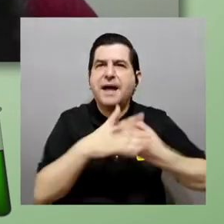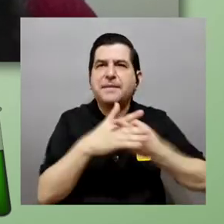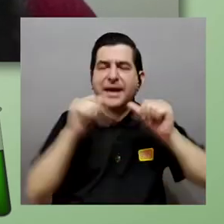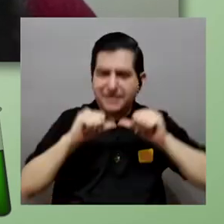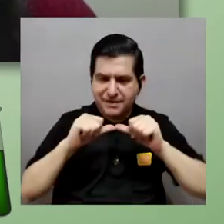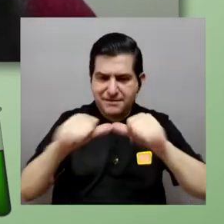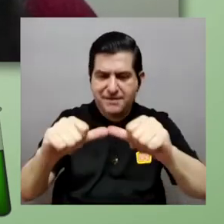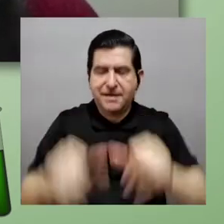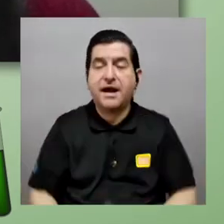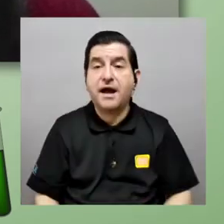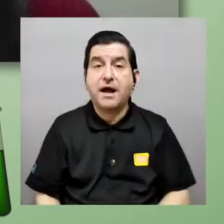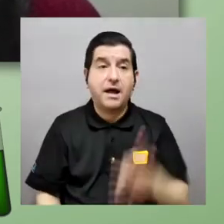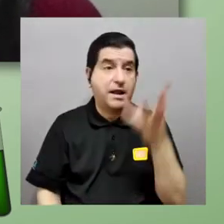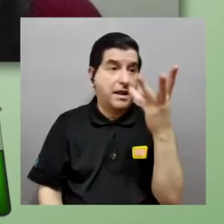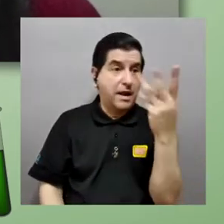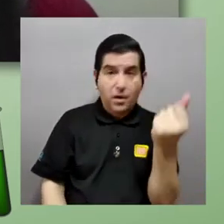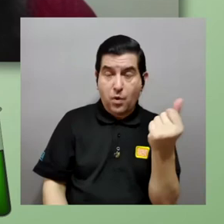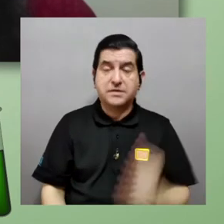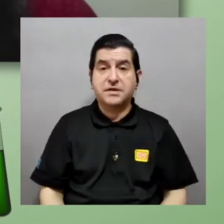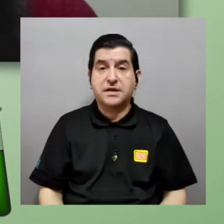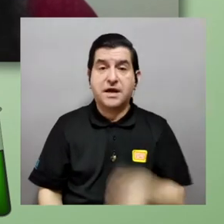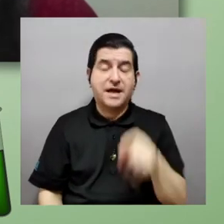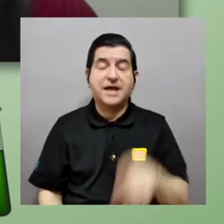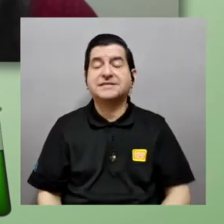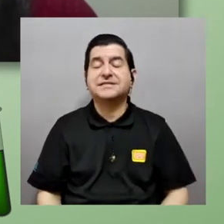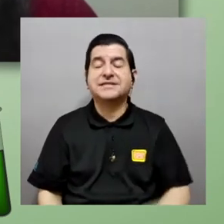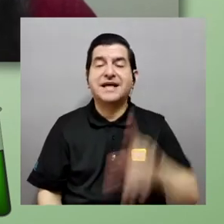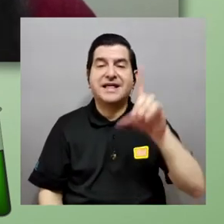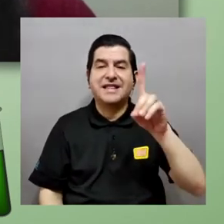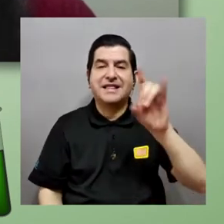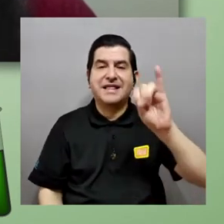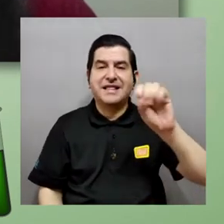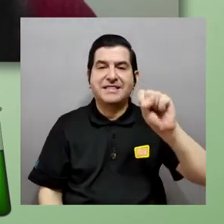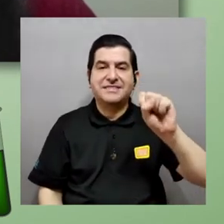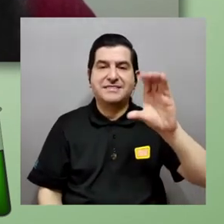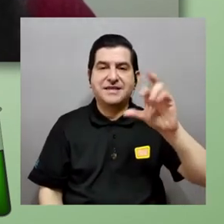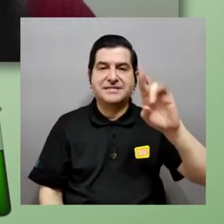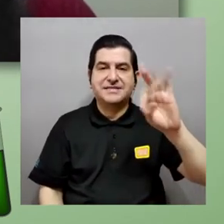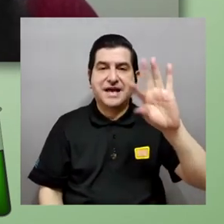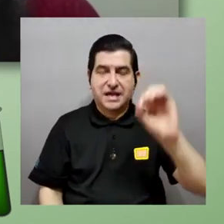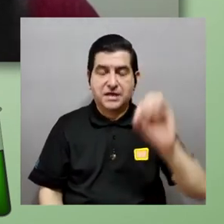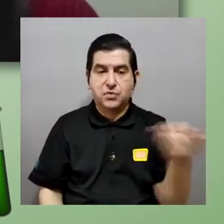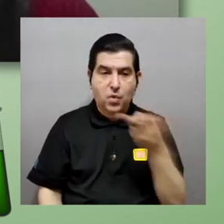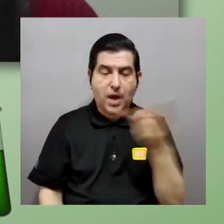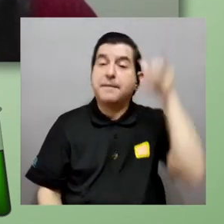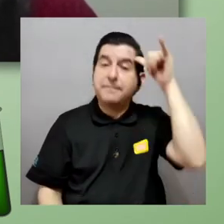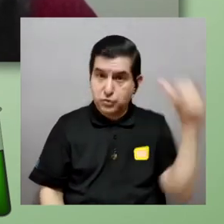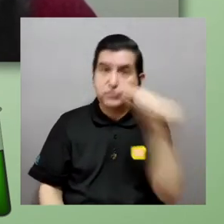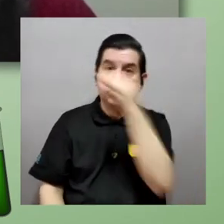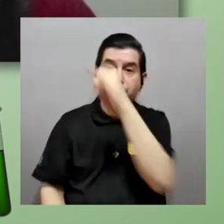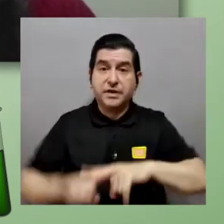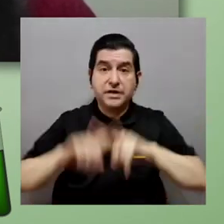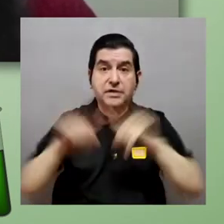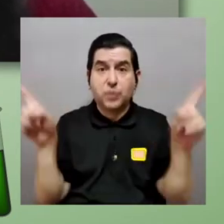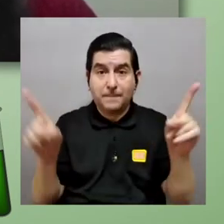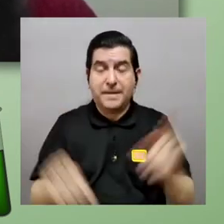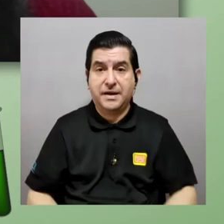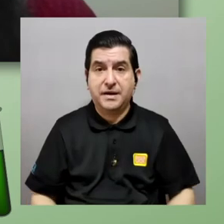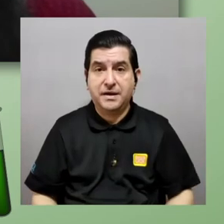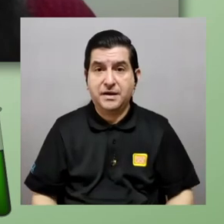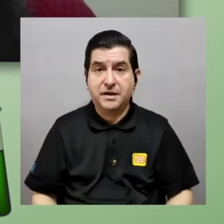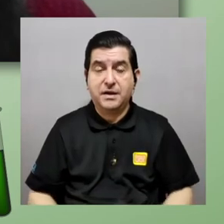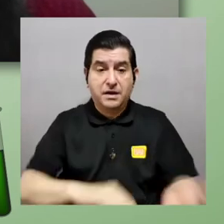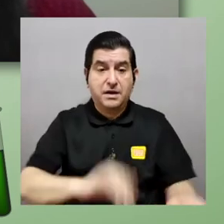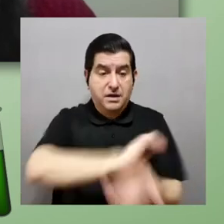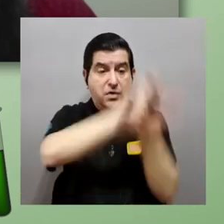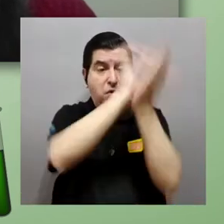entonces la mecánica cuántica la mecánica del discreto entonces ambos dos son infinitos pero de alguna